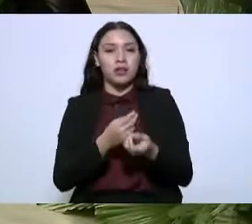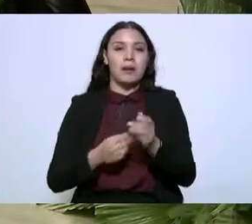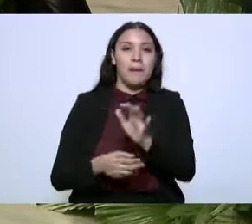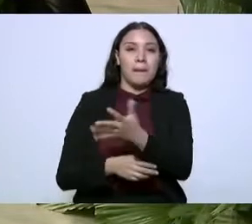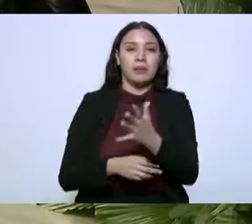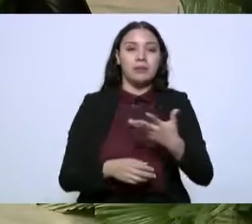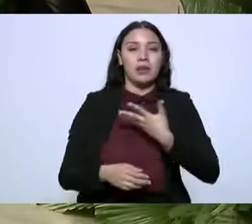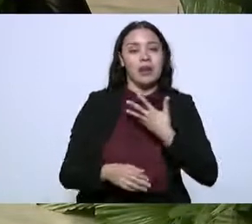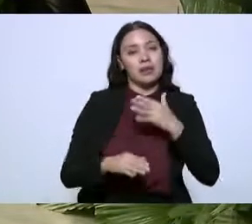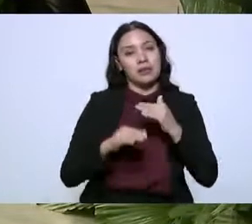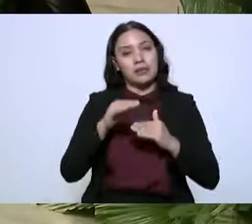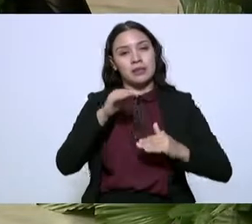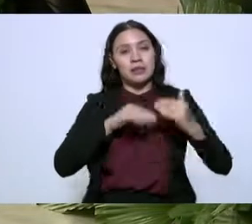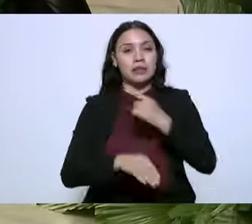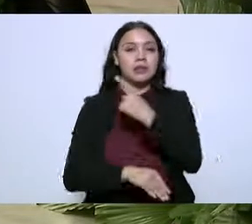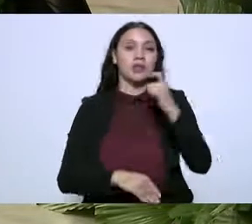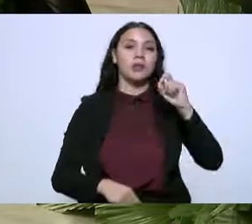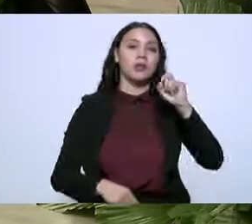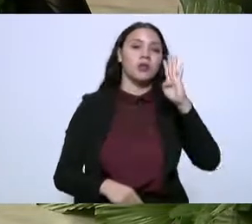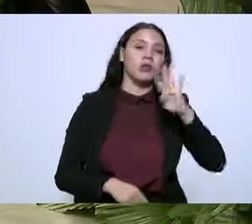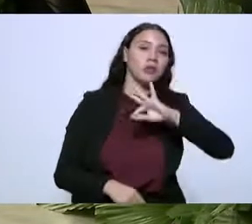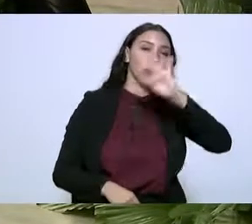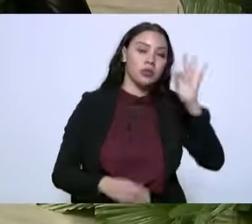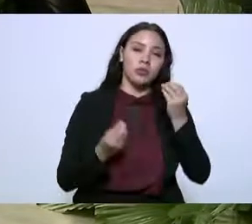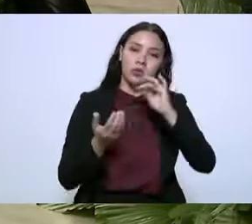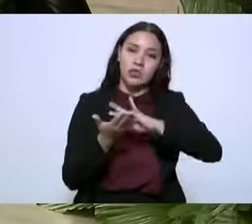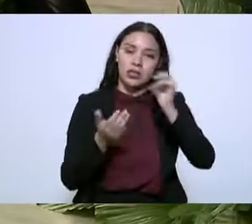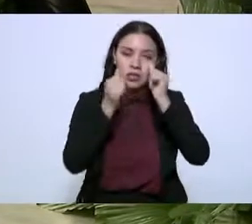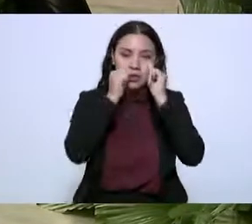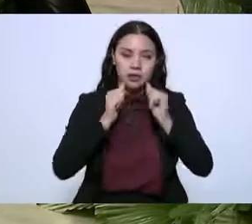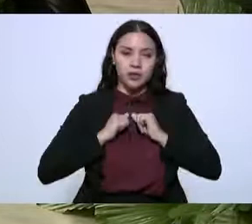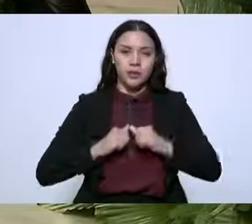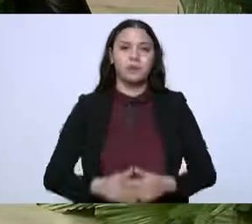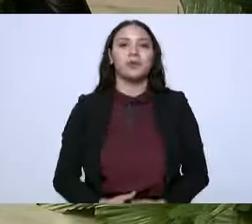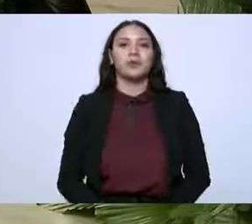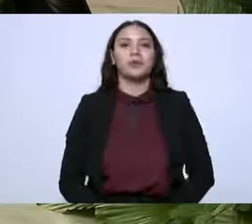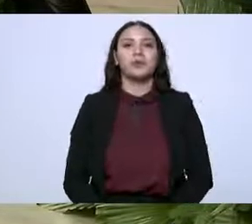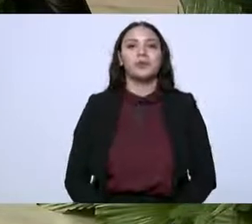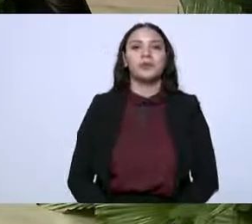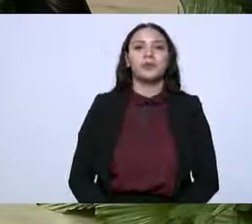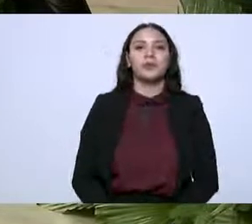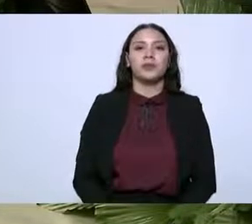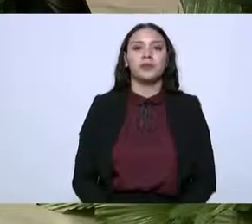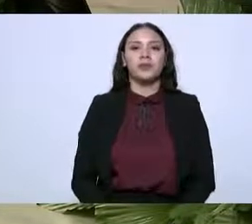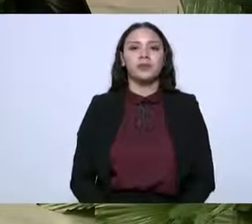incremento del 124 por ciento. Muchas gracias. Gracias.